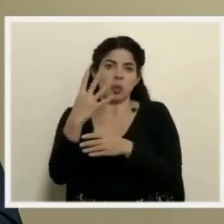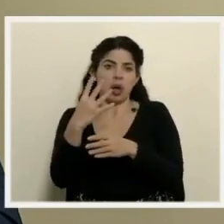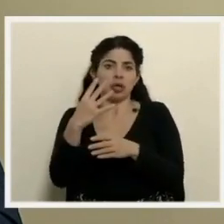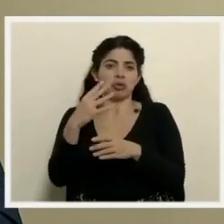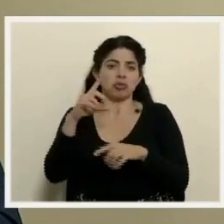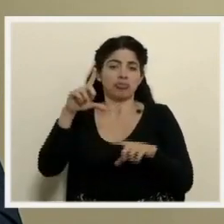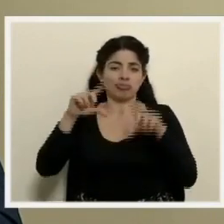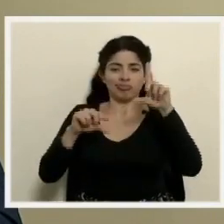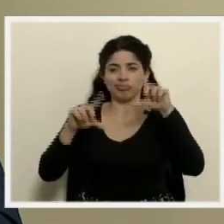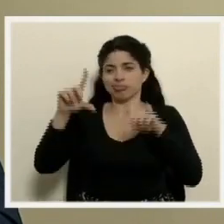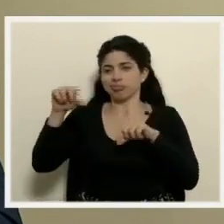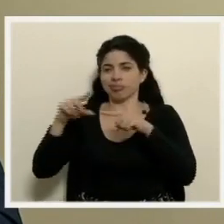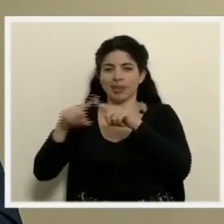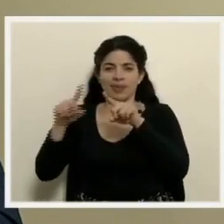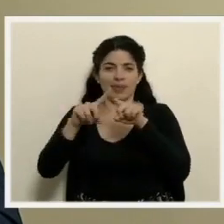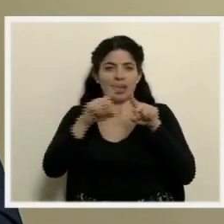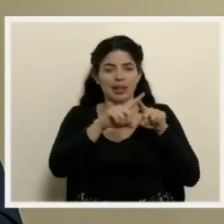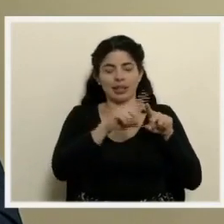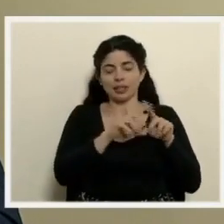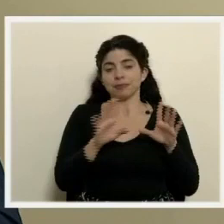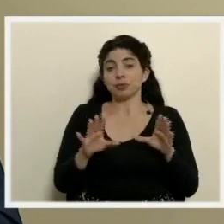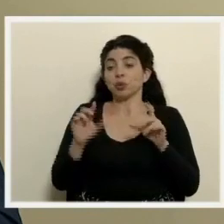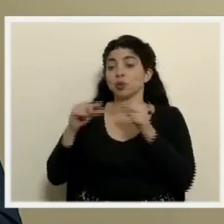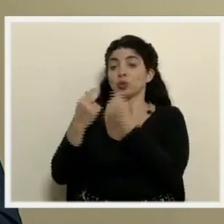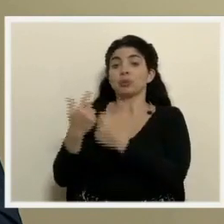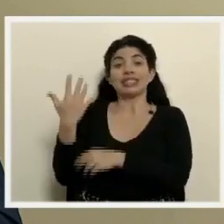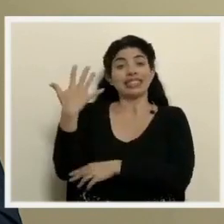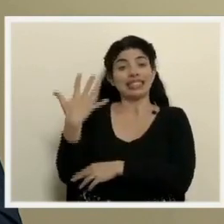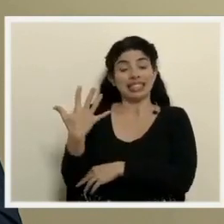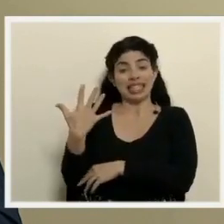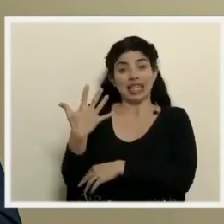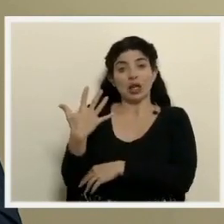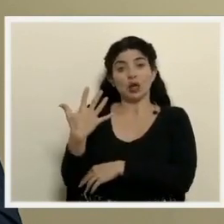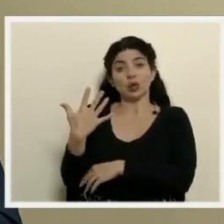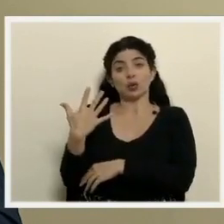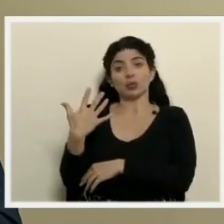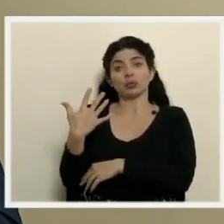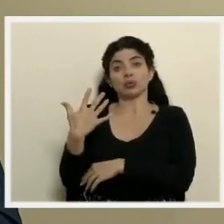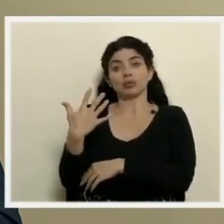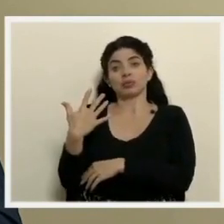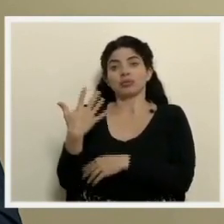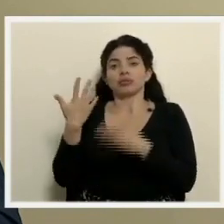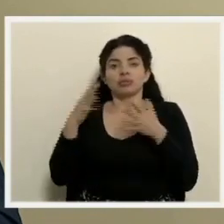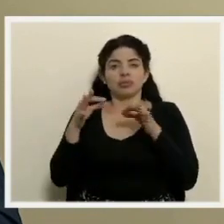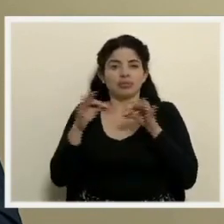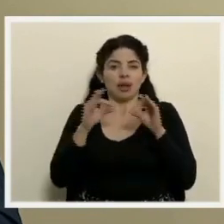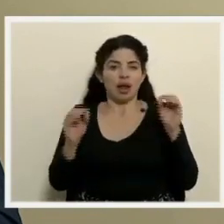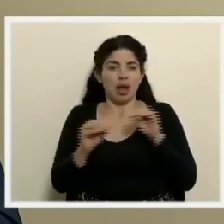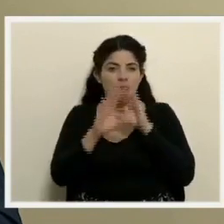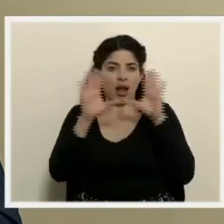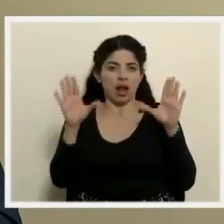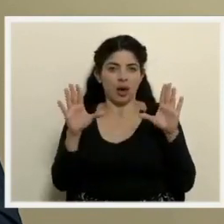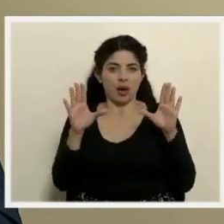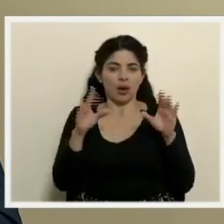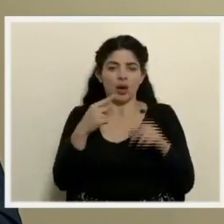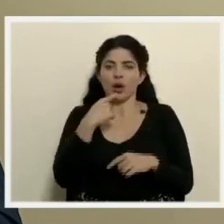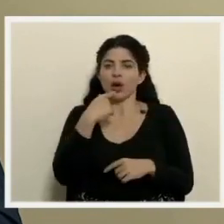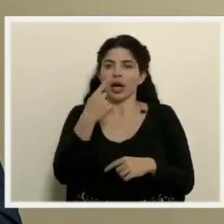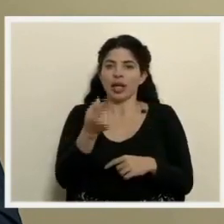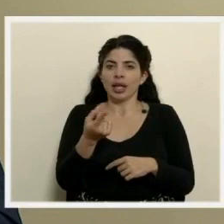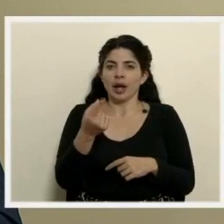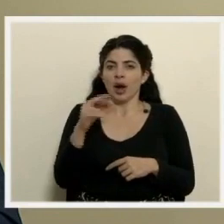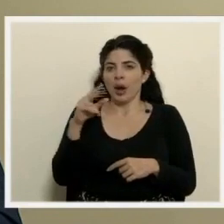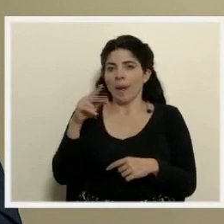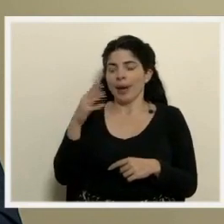proporciones como ya lo indicaba anteriormente el grupo 5 y ya lo aclaraba ahora en el comentario que me hacía